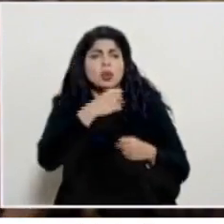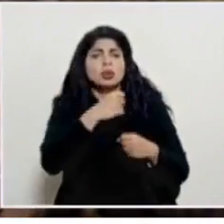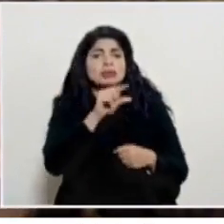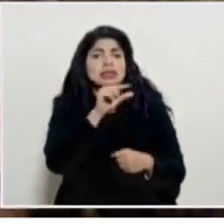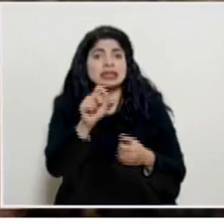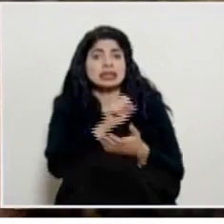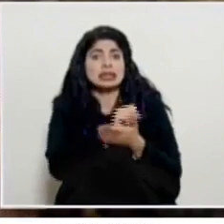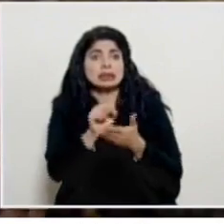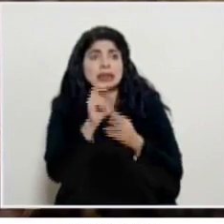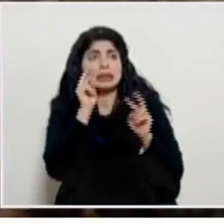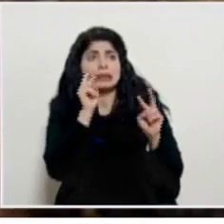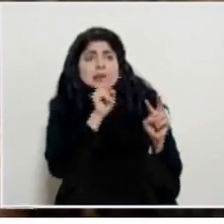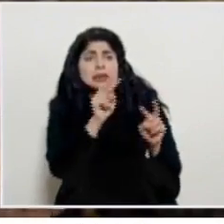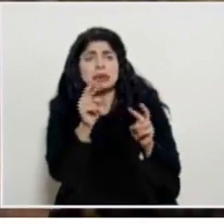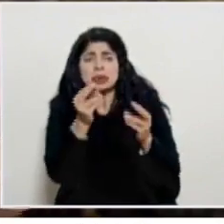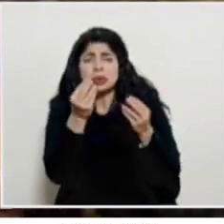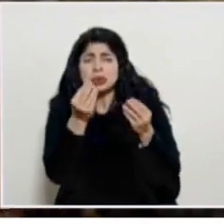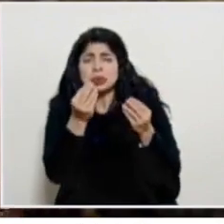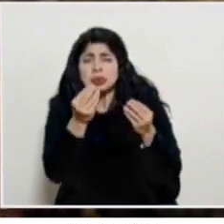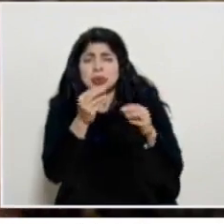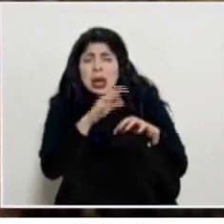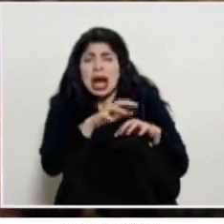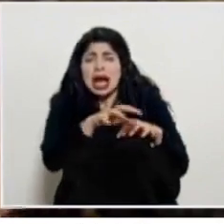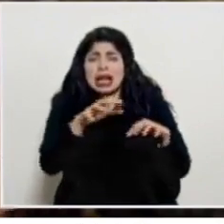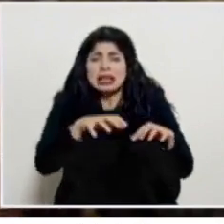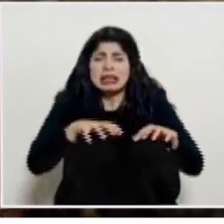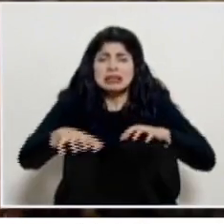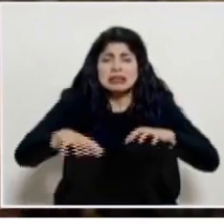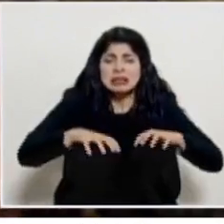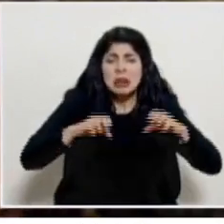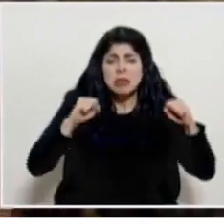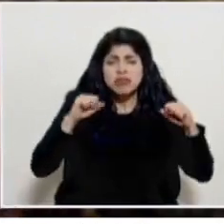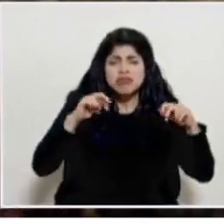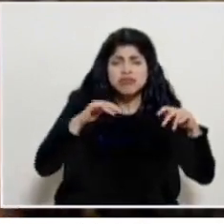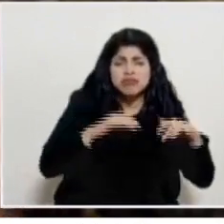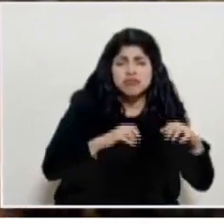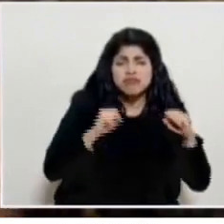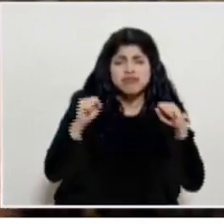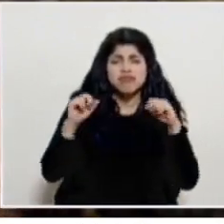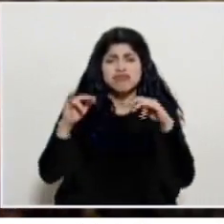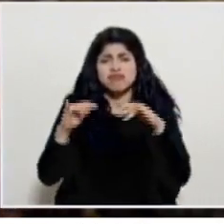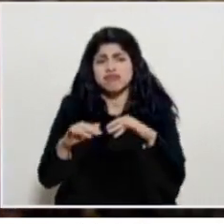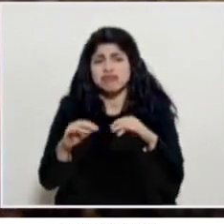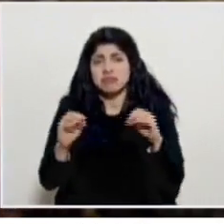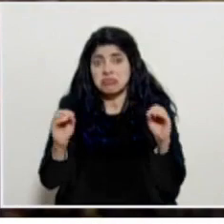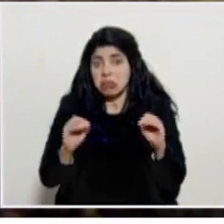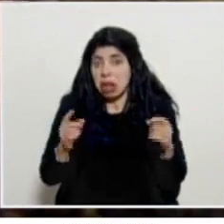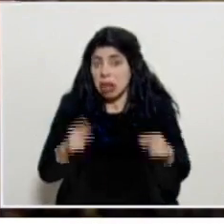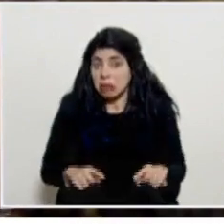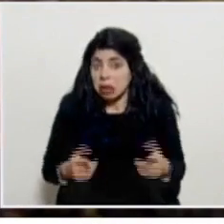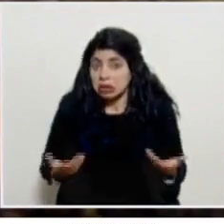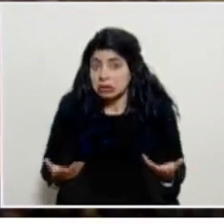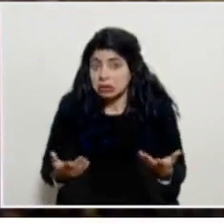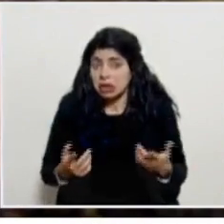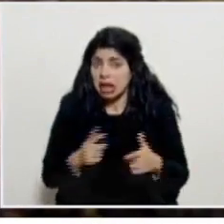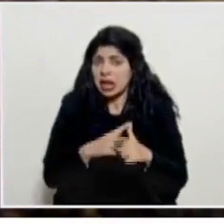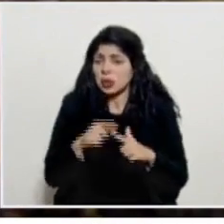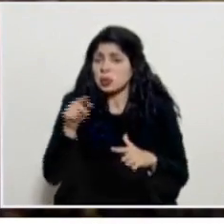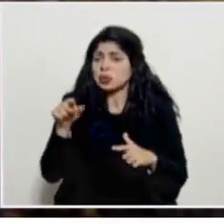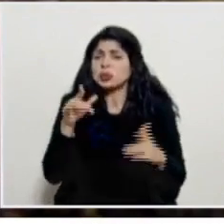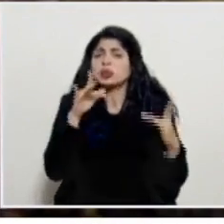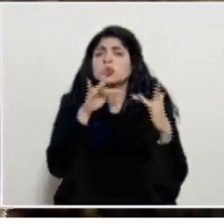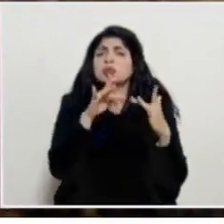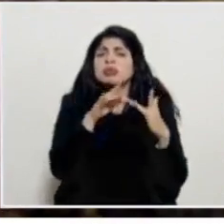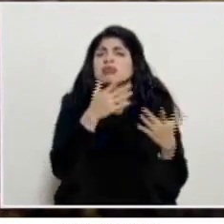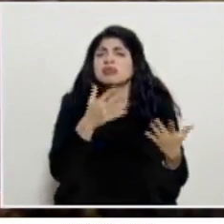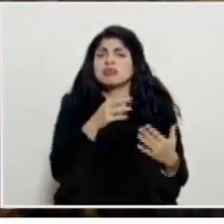Santa vimos muchos cantones con actividades masivas eventos masivos y no pasó nada entonces ¿Cuál es esa comunicación que ustedes